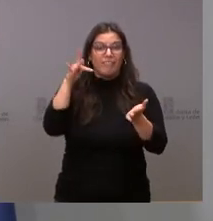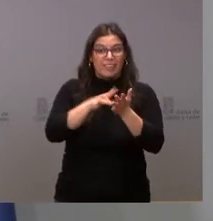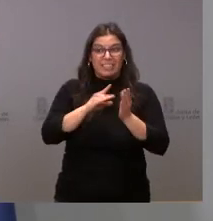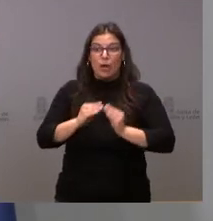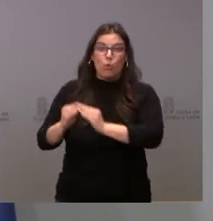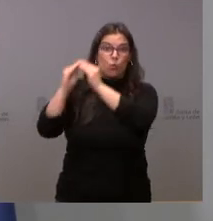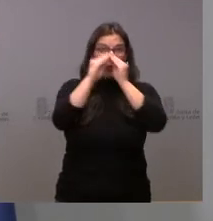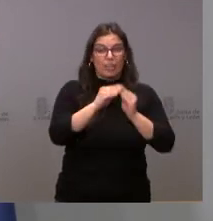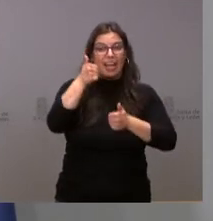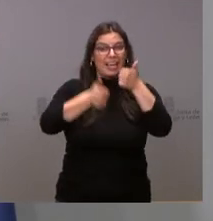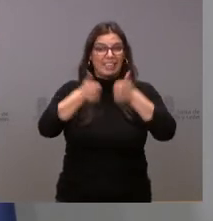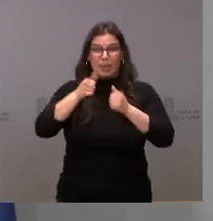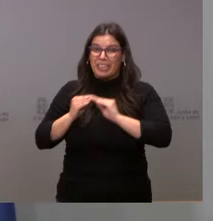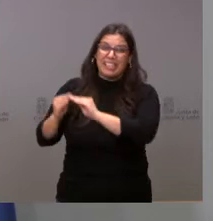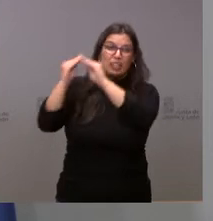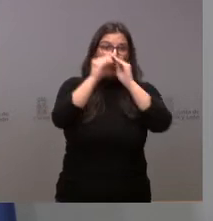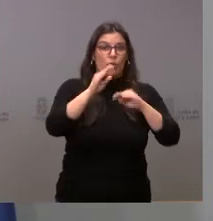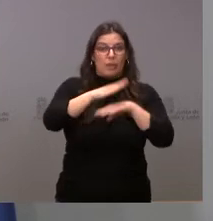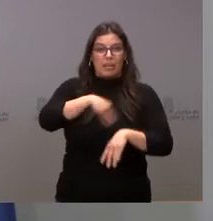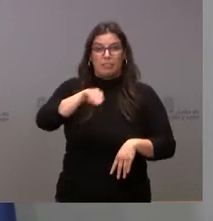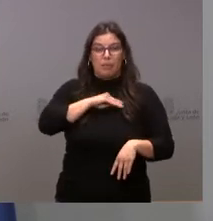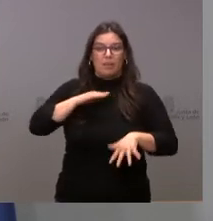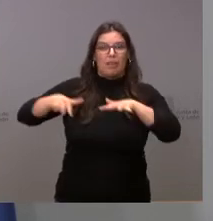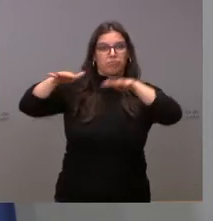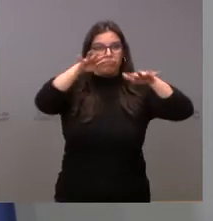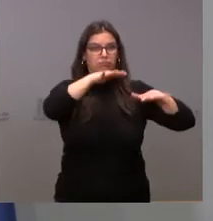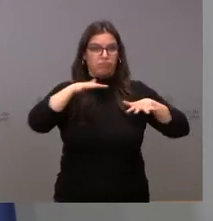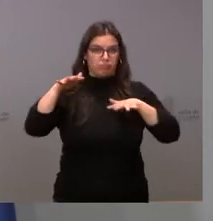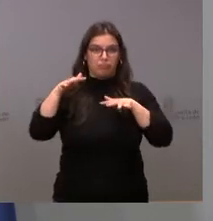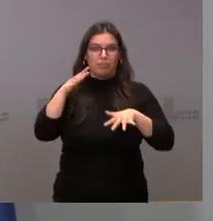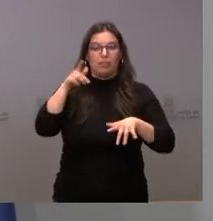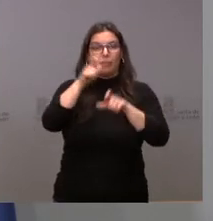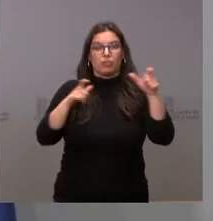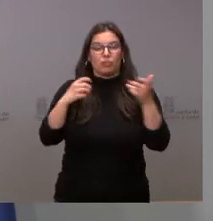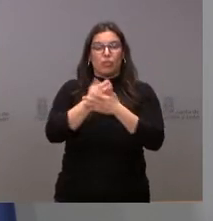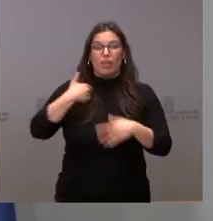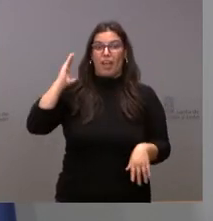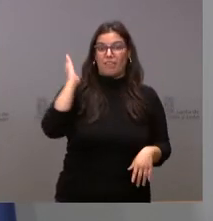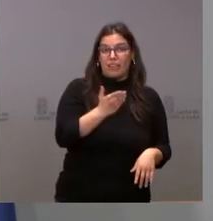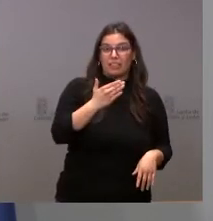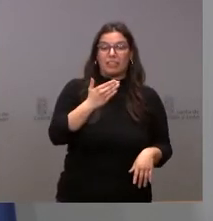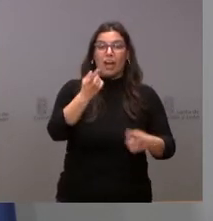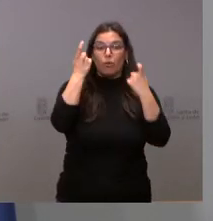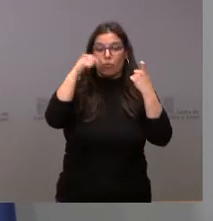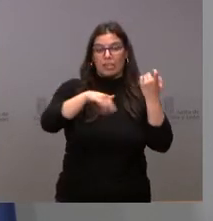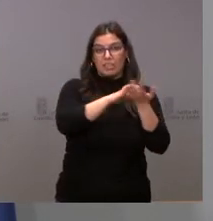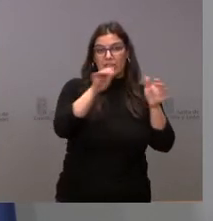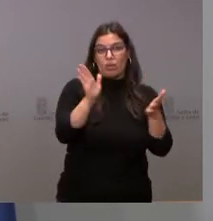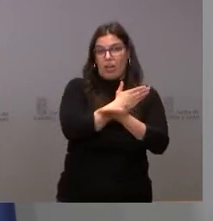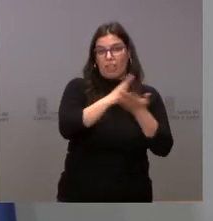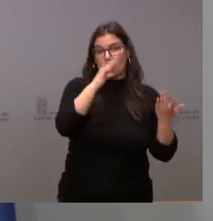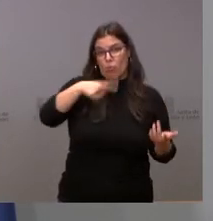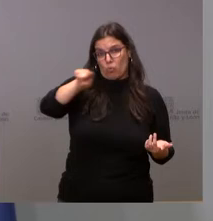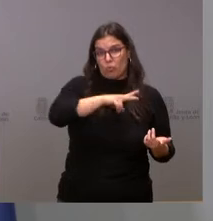plantear un examen común para toda España que nos igualara a todos los españoles y que no perjudicara a los alumnos de Castilla y León, que, como saben,